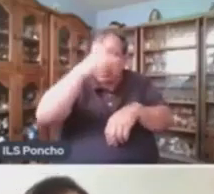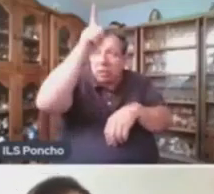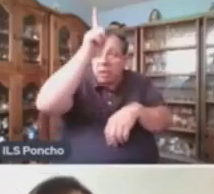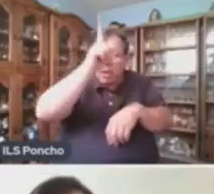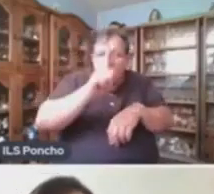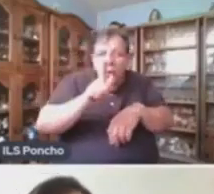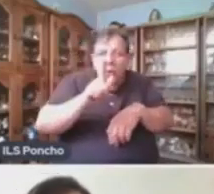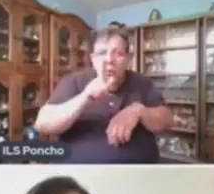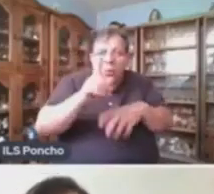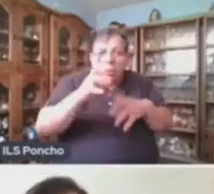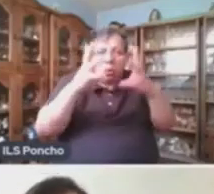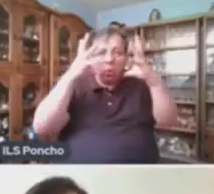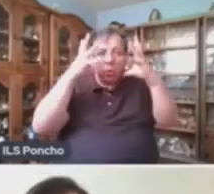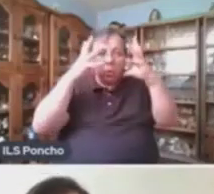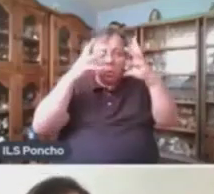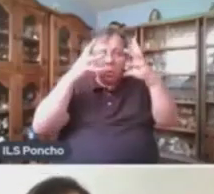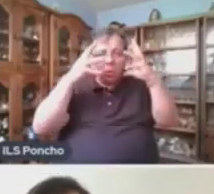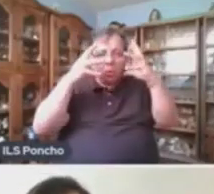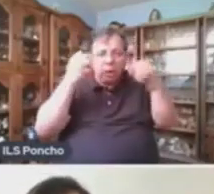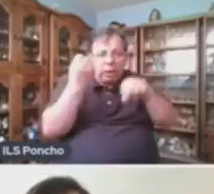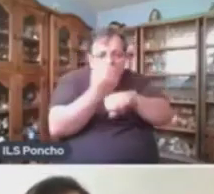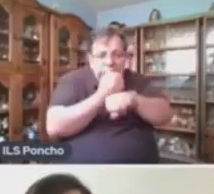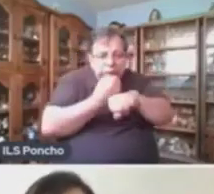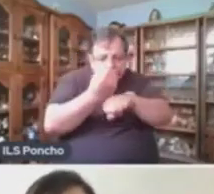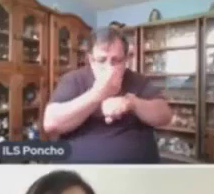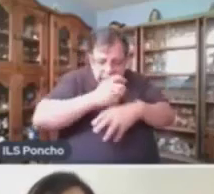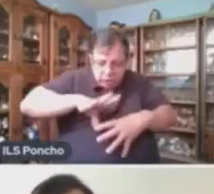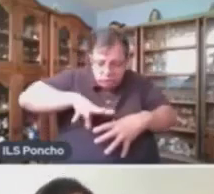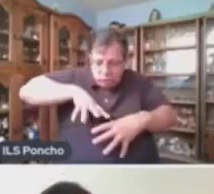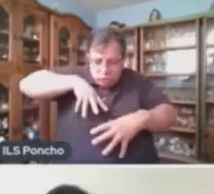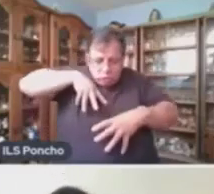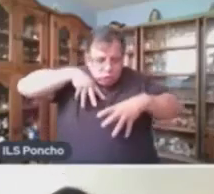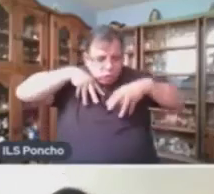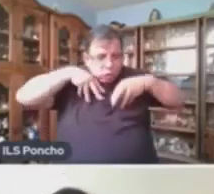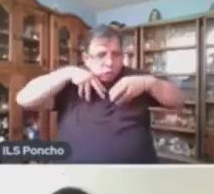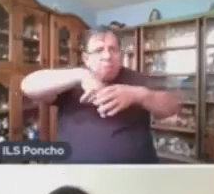Había Vaciado A Alicia